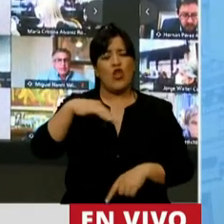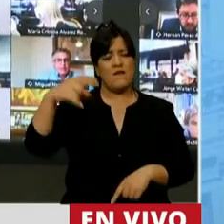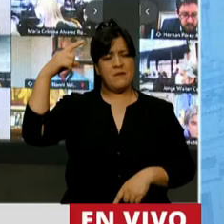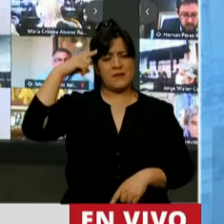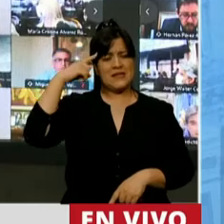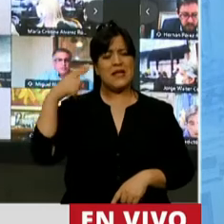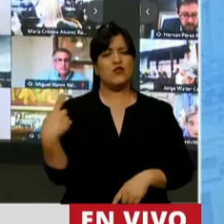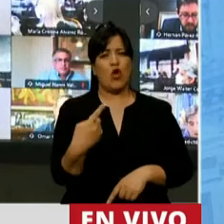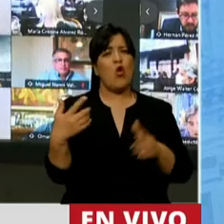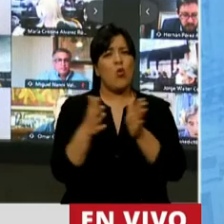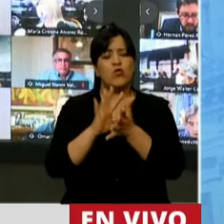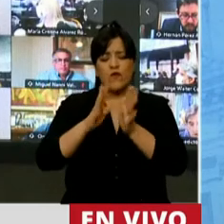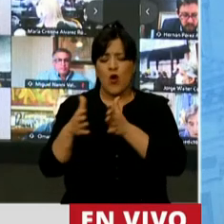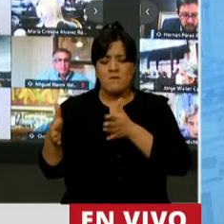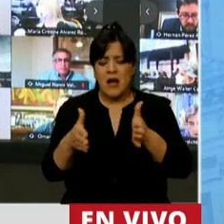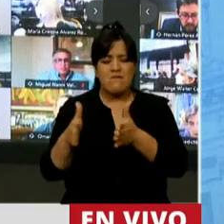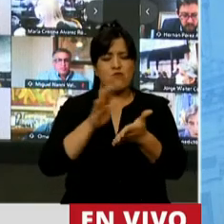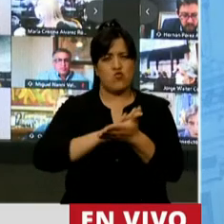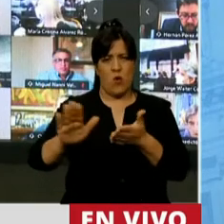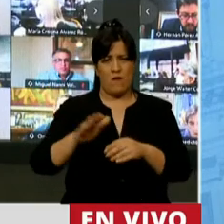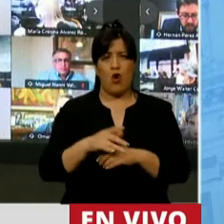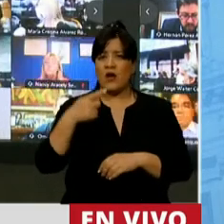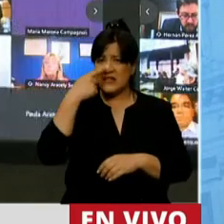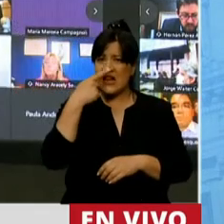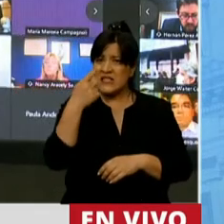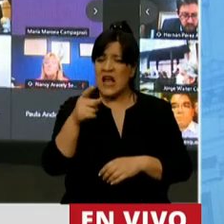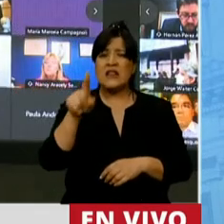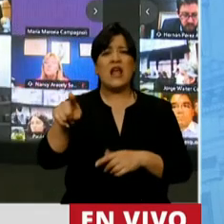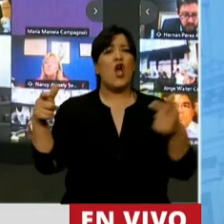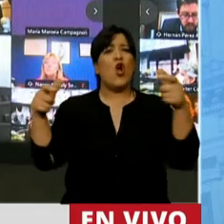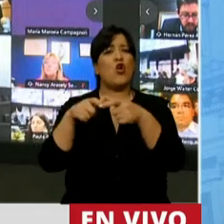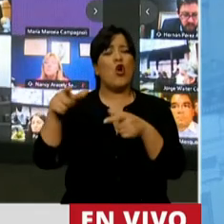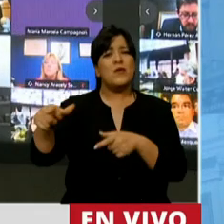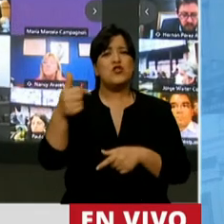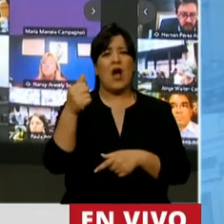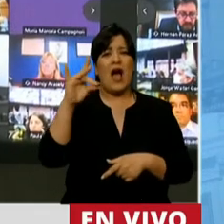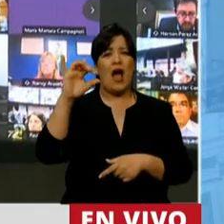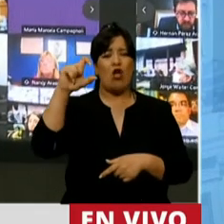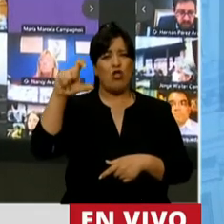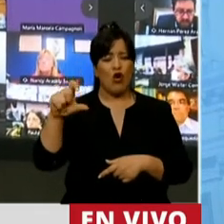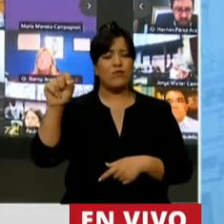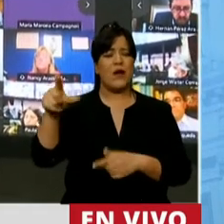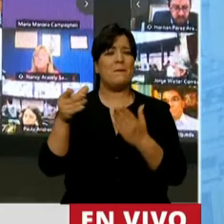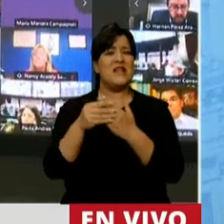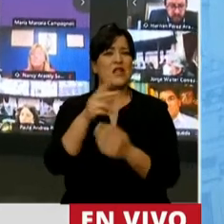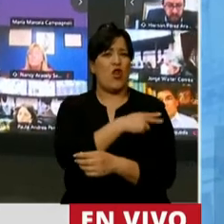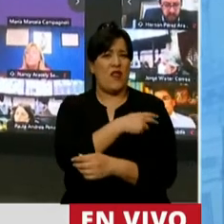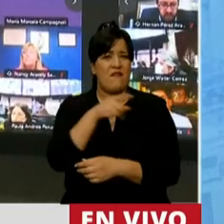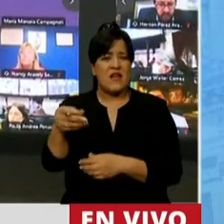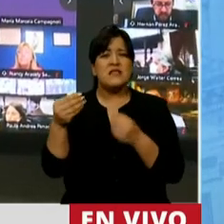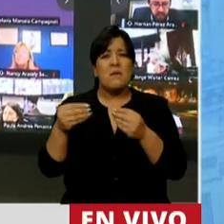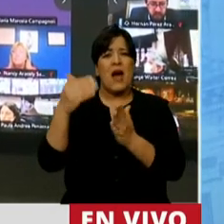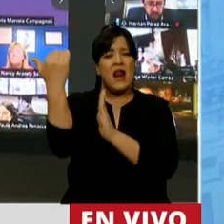juntos ese nuevo camino. Es muy interesante lo que se está haciendo en la Comisión ADOC en el Ministerio de Defensa para el